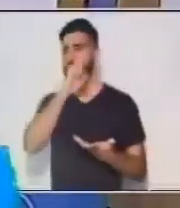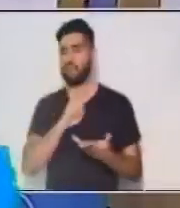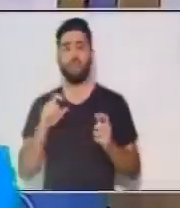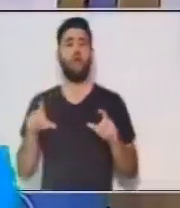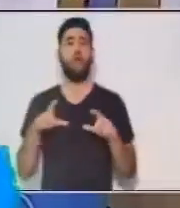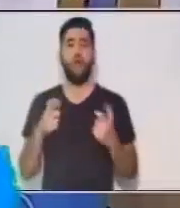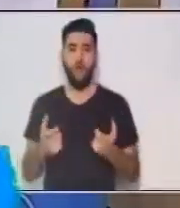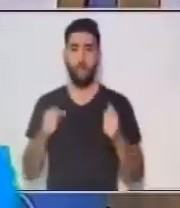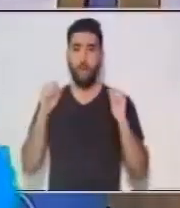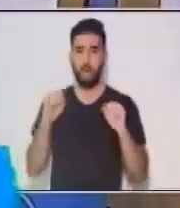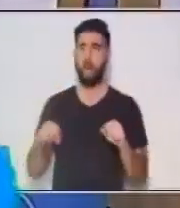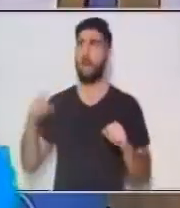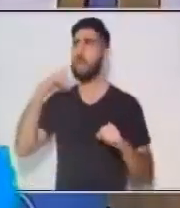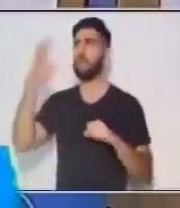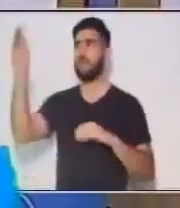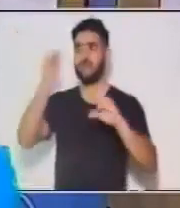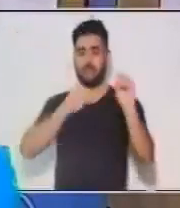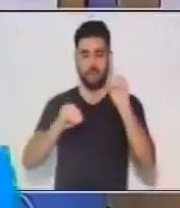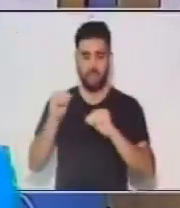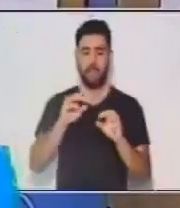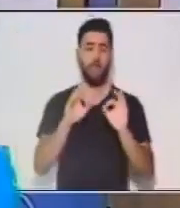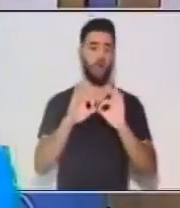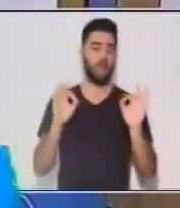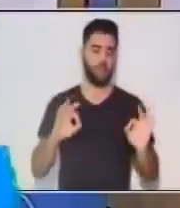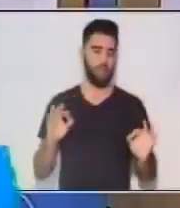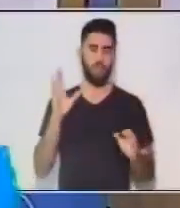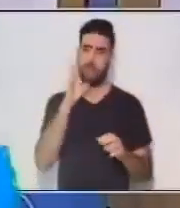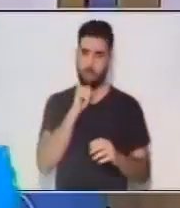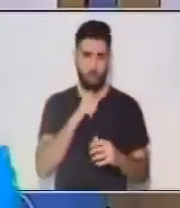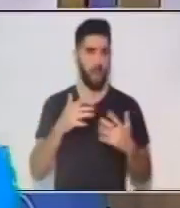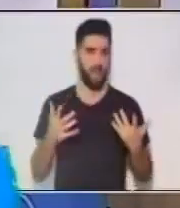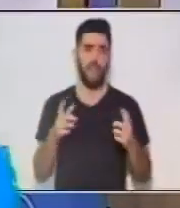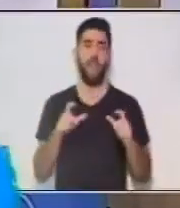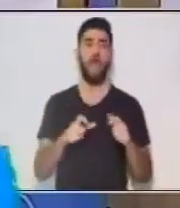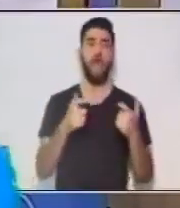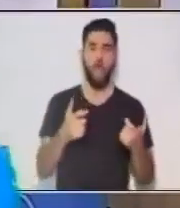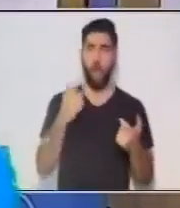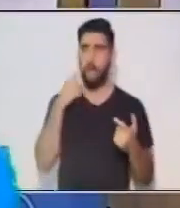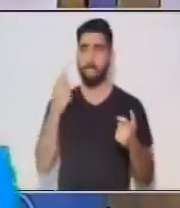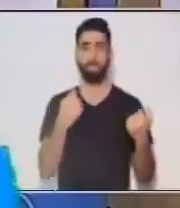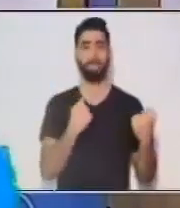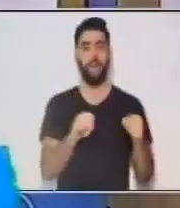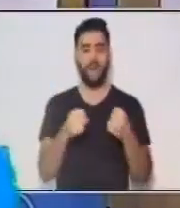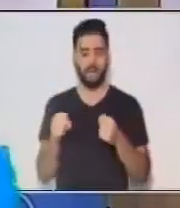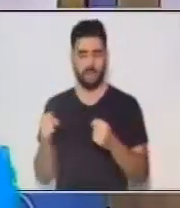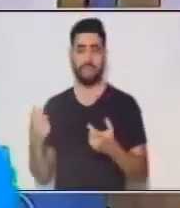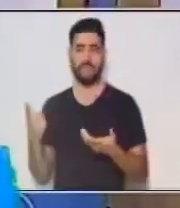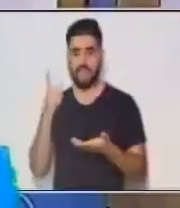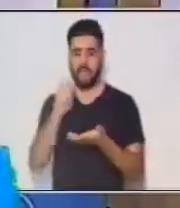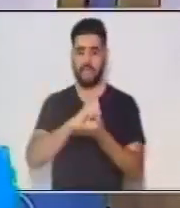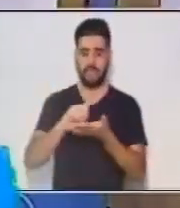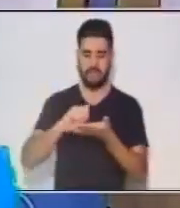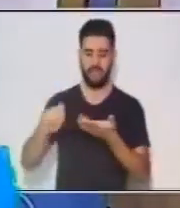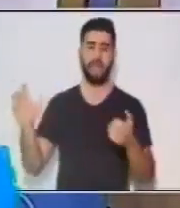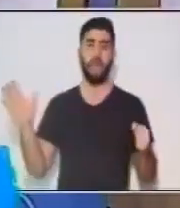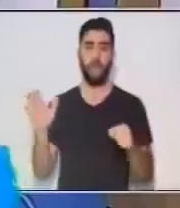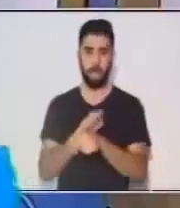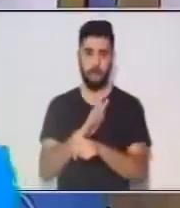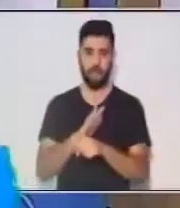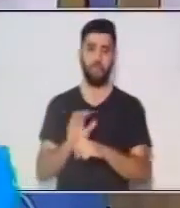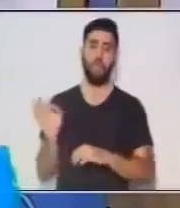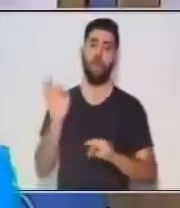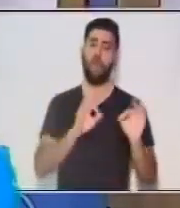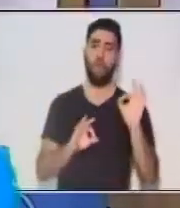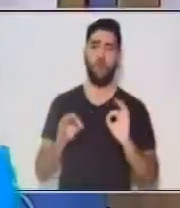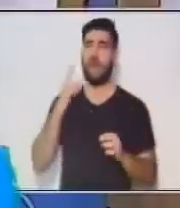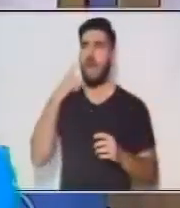cómo va toda la oración. No vamos a poder formular una oración escrita totalmente, sino nos